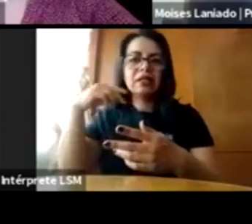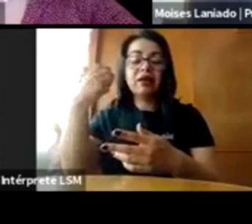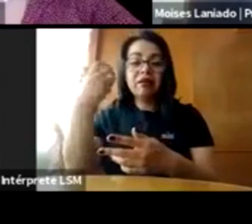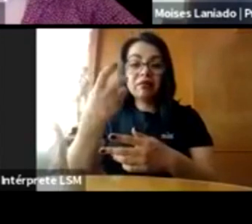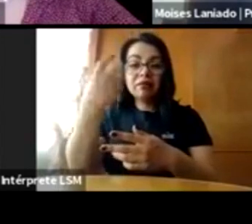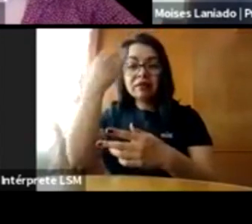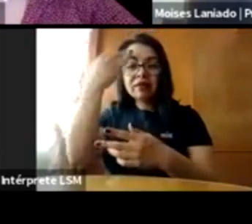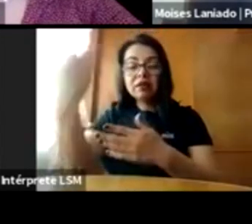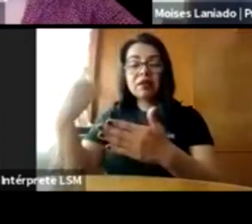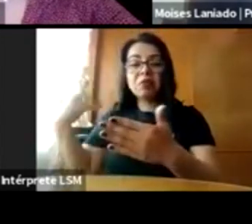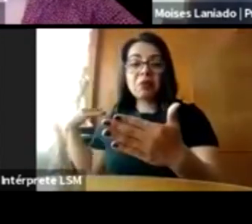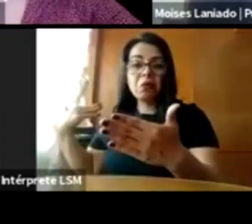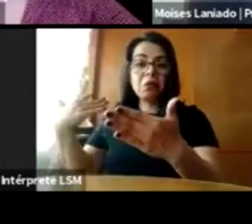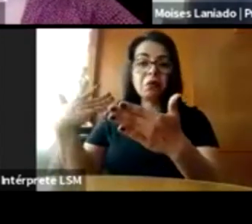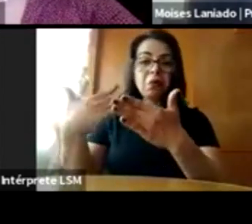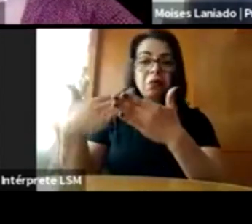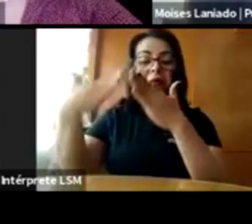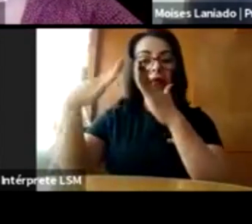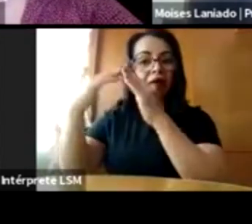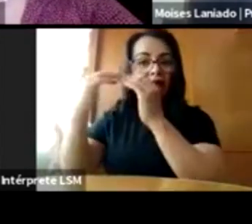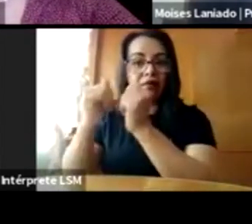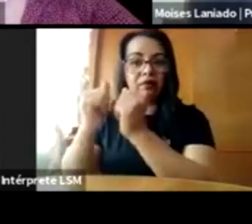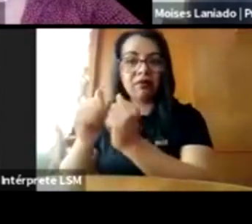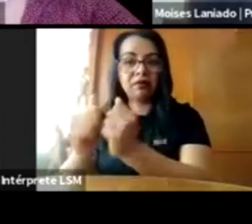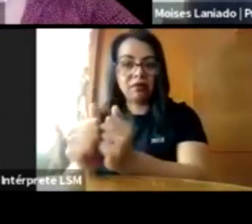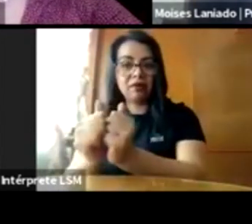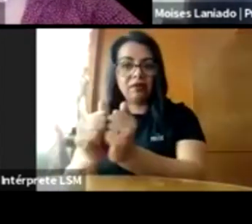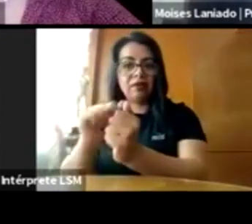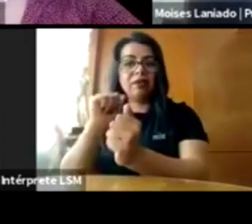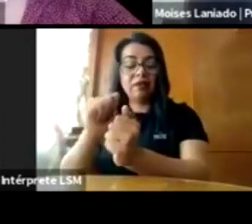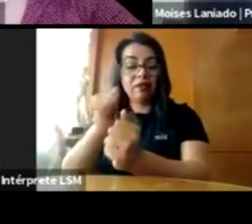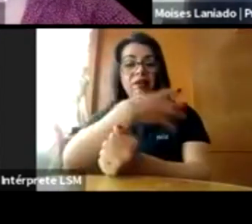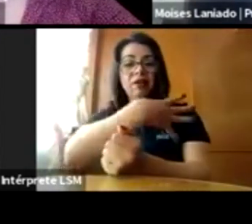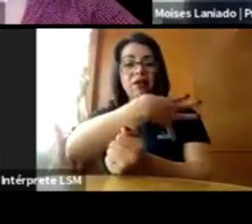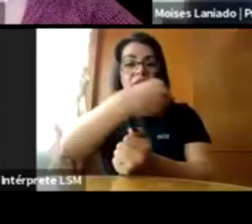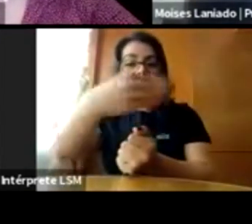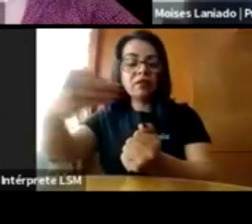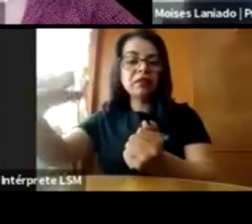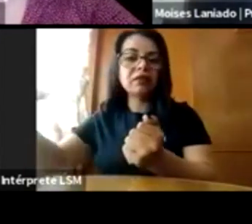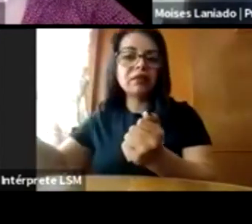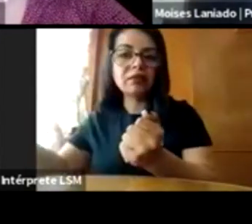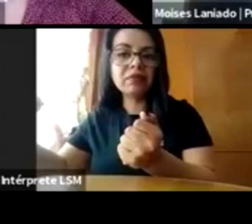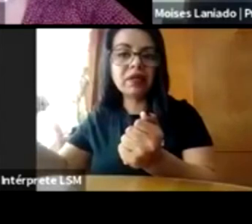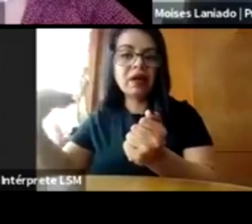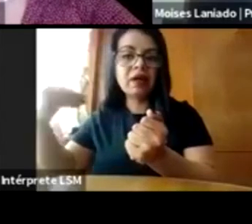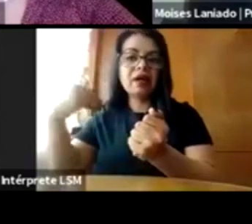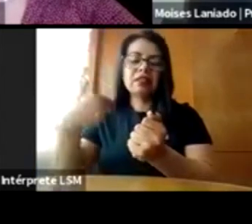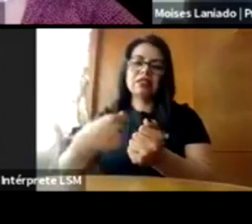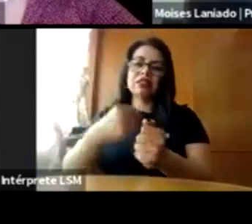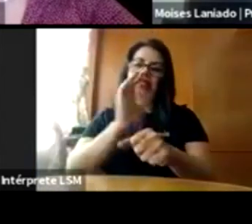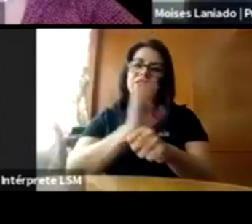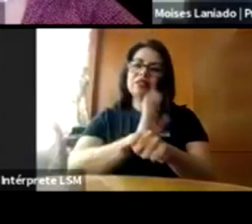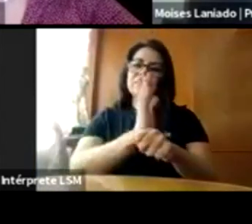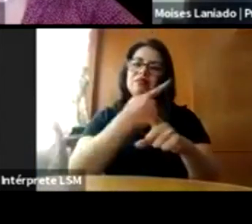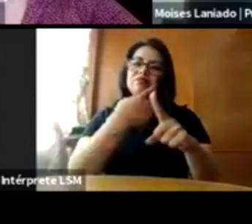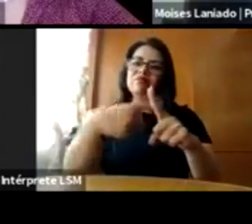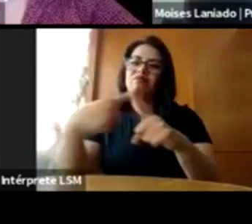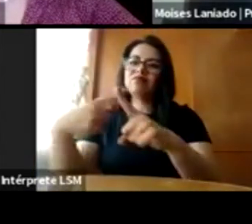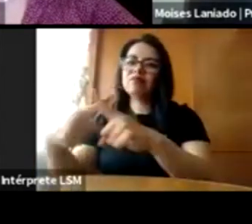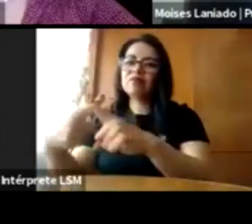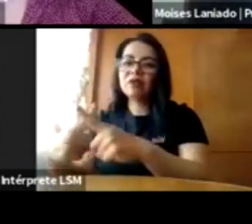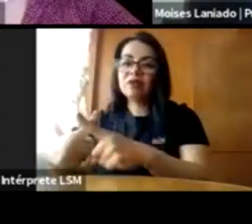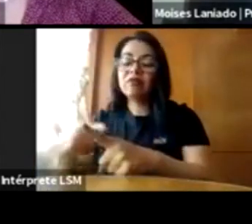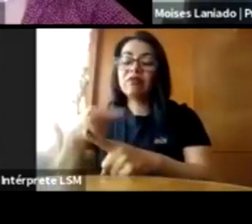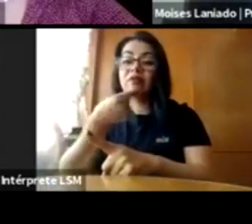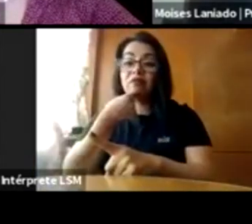reclusión, en este contexto de la pandemia, ha aumentado la pornografía infantil. Y la verdad es que nos